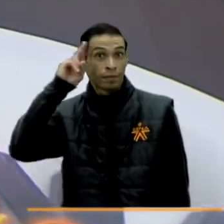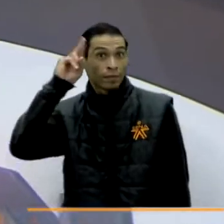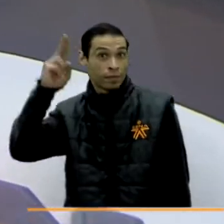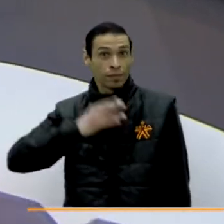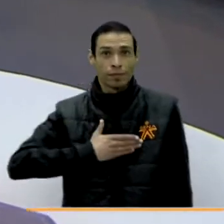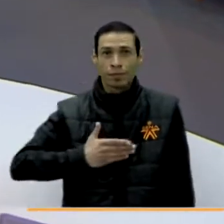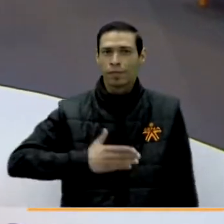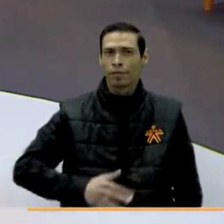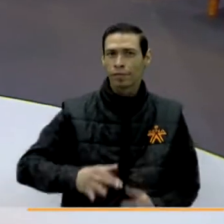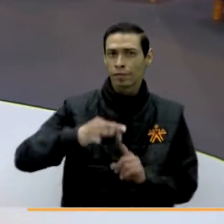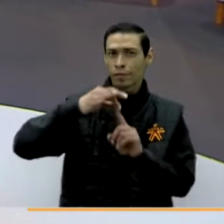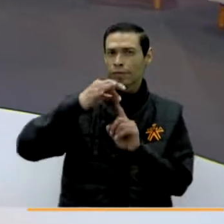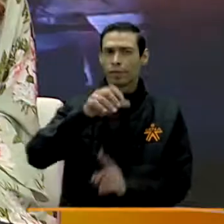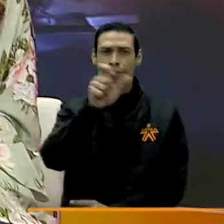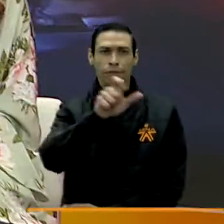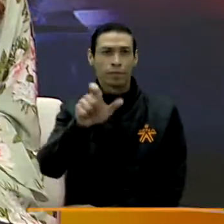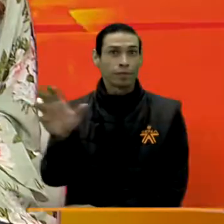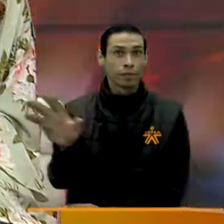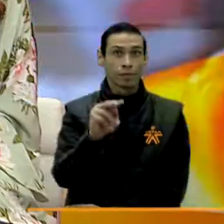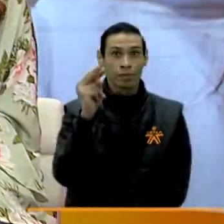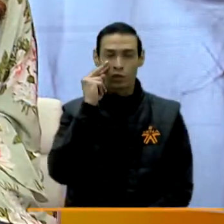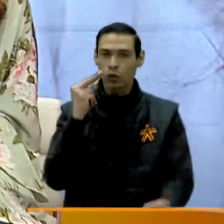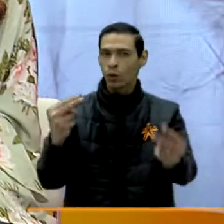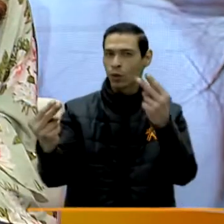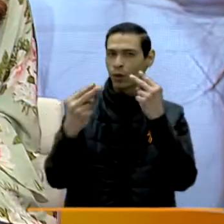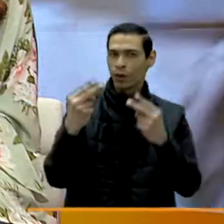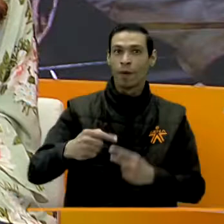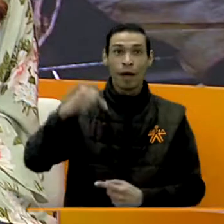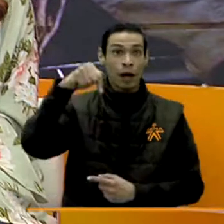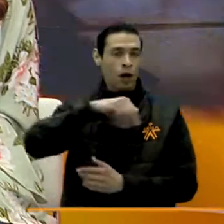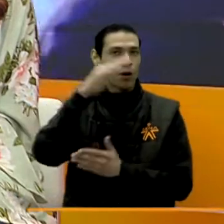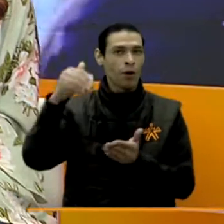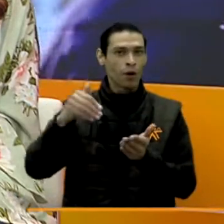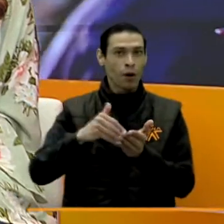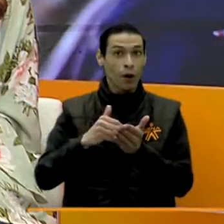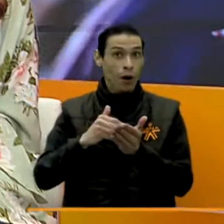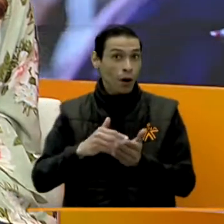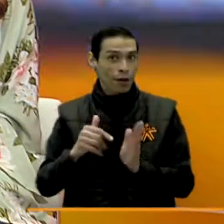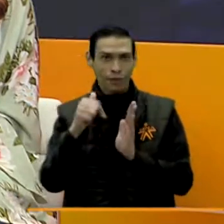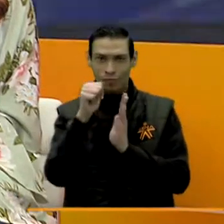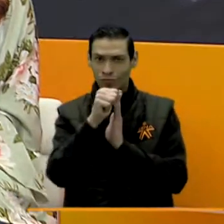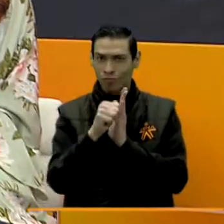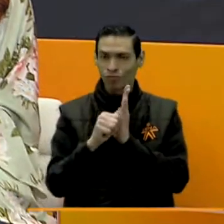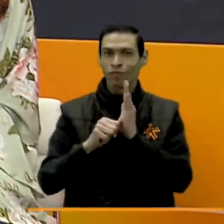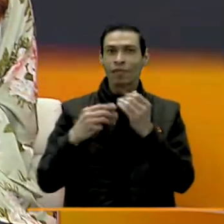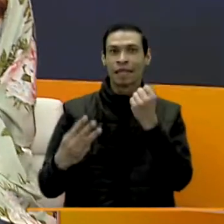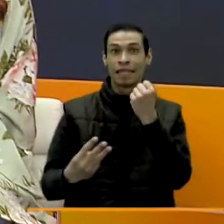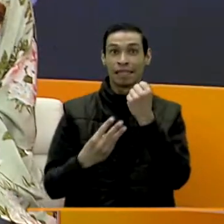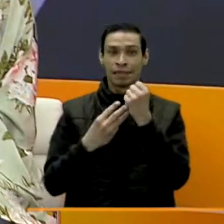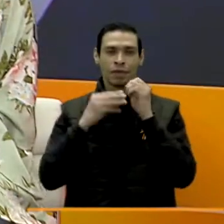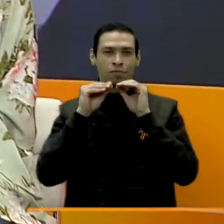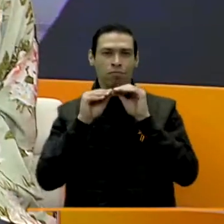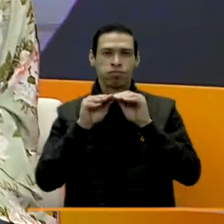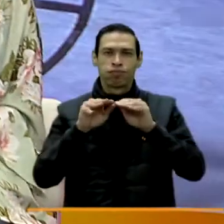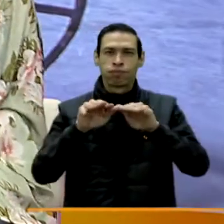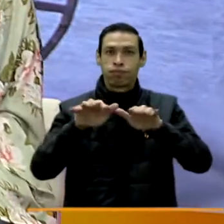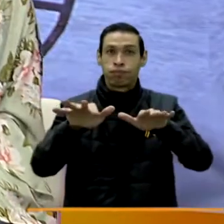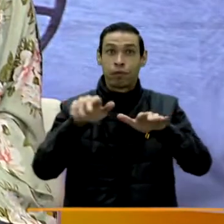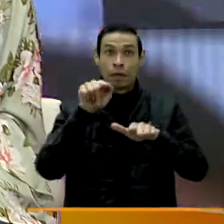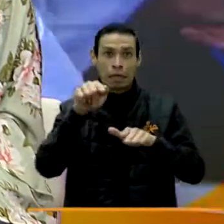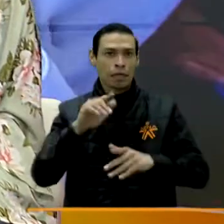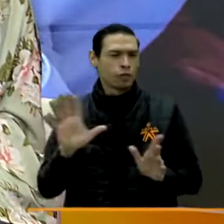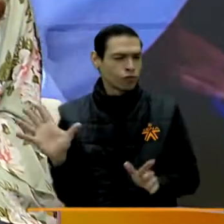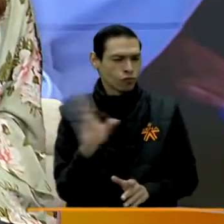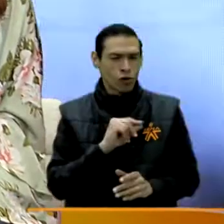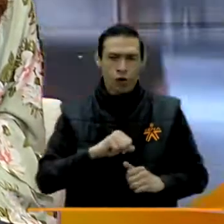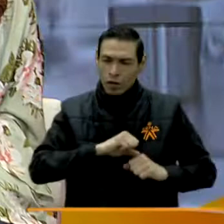Hola, un saludo muy especial para todos los televidentes que nos acompañan a una emisión más de nuestro programa institucional SENA al aire,